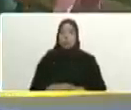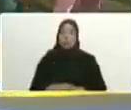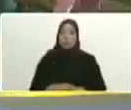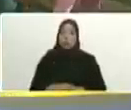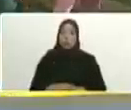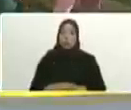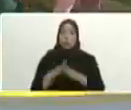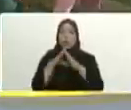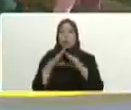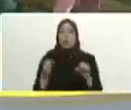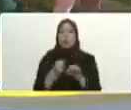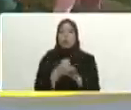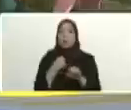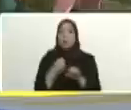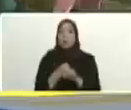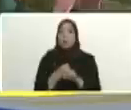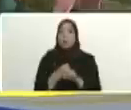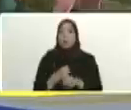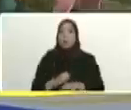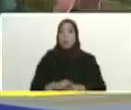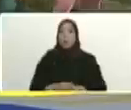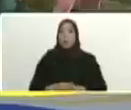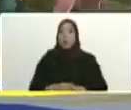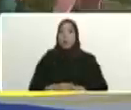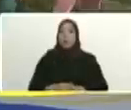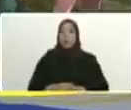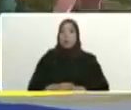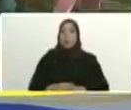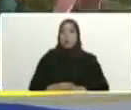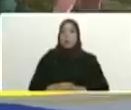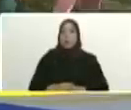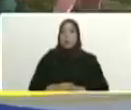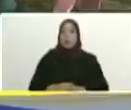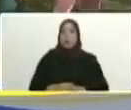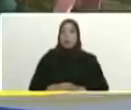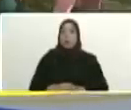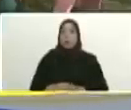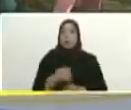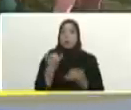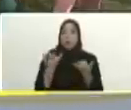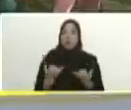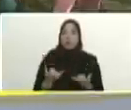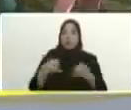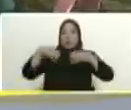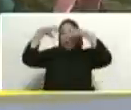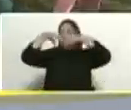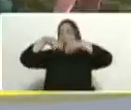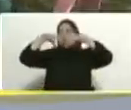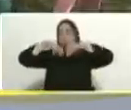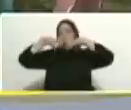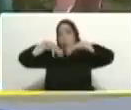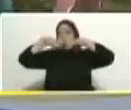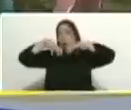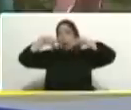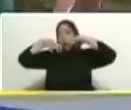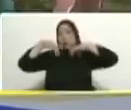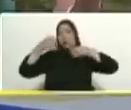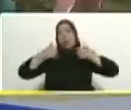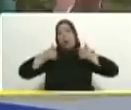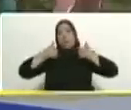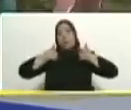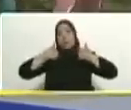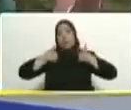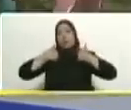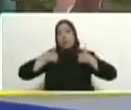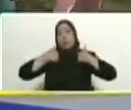para todo lo que es esto los enseres todo yo sé que en las lluvias la gente se ve afectada y pierde